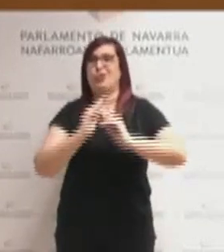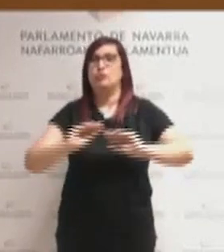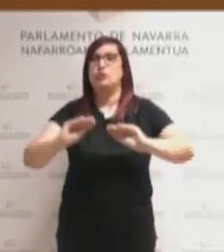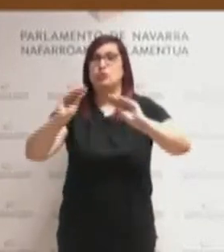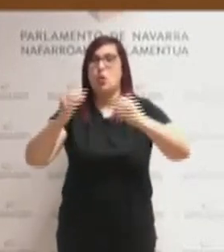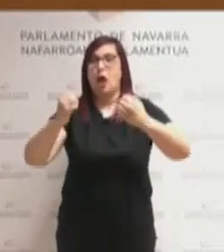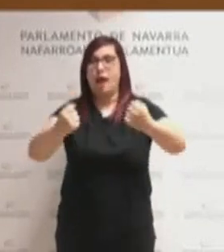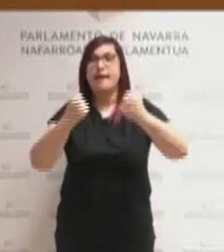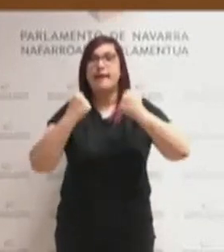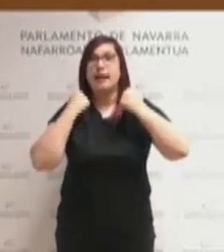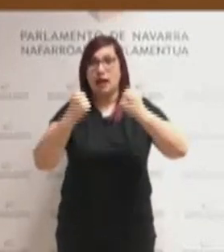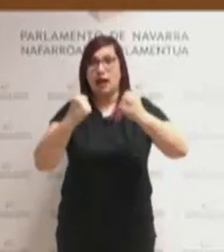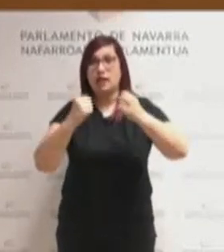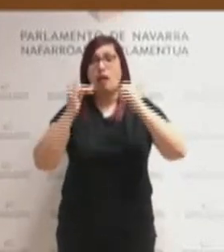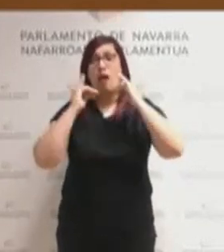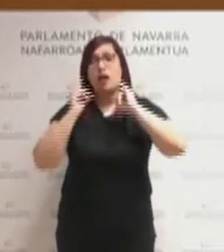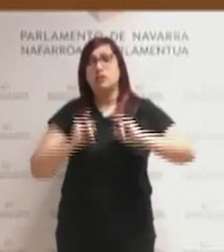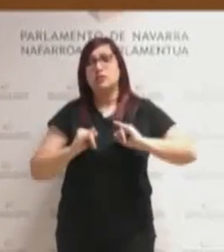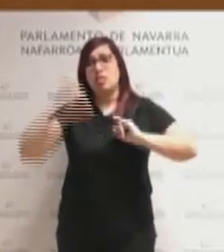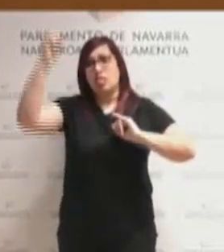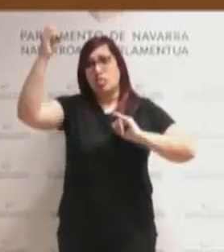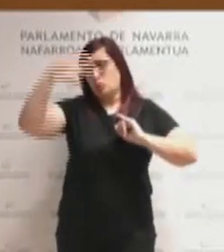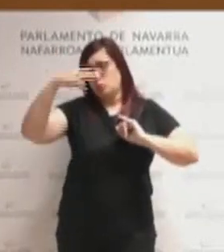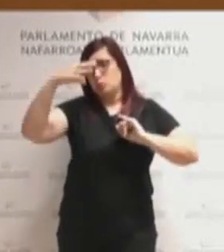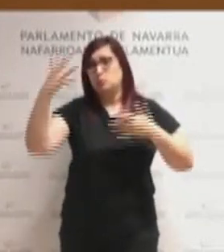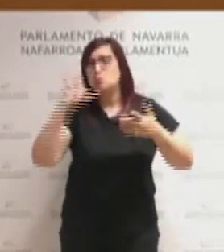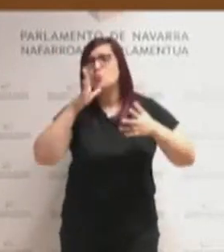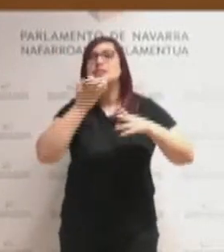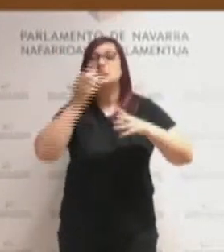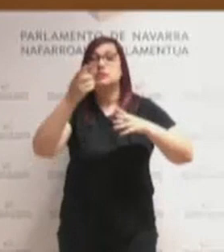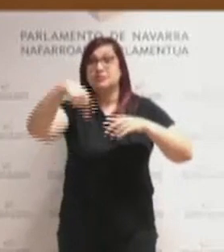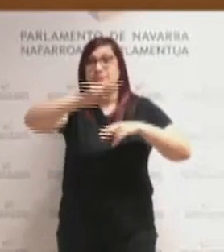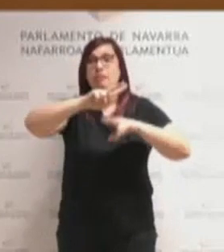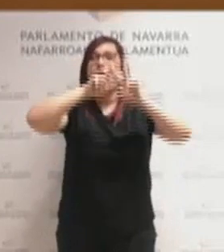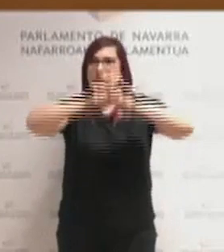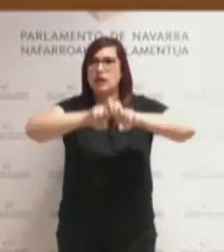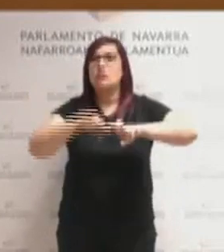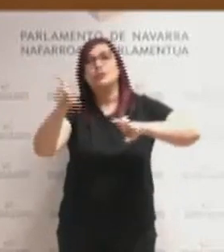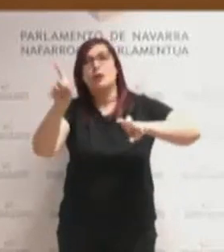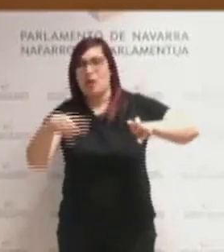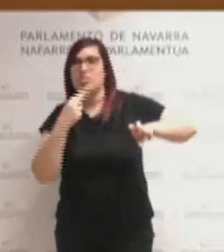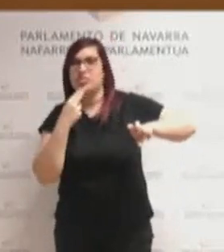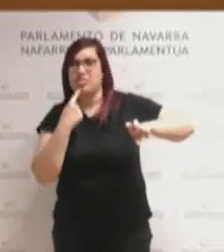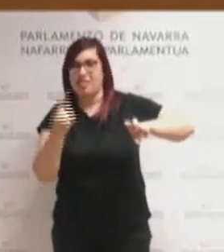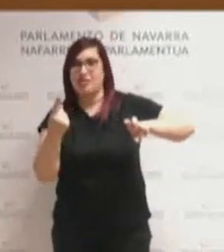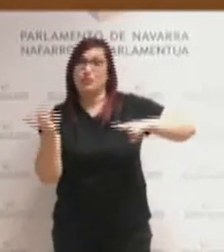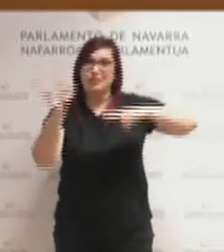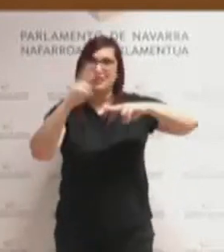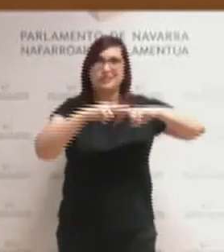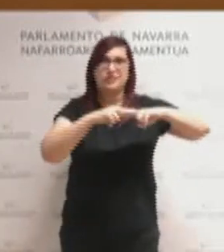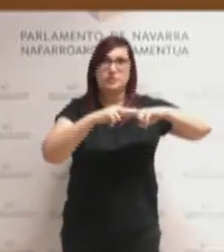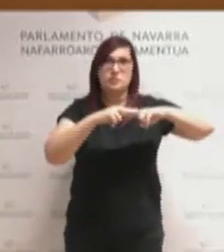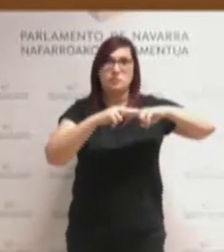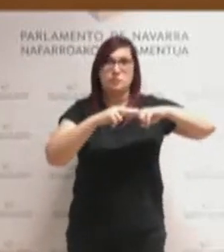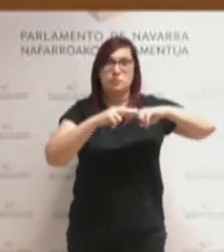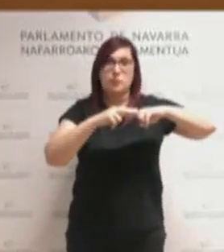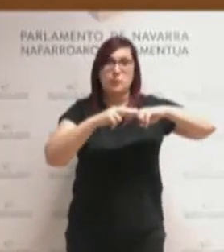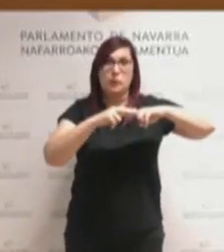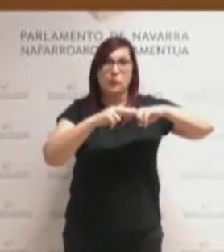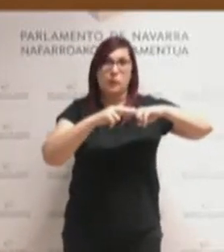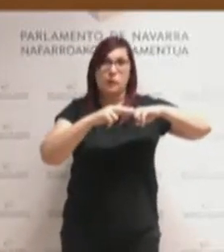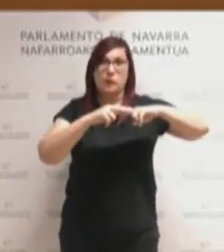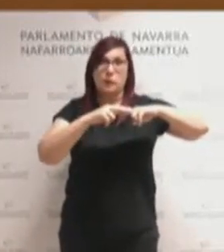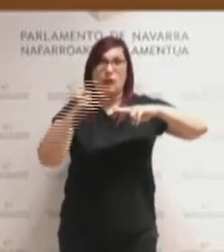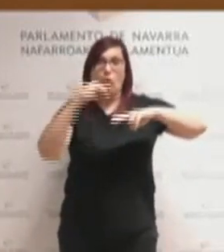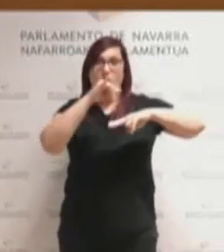energía electricidad. Porque si analicemos, usted mismo ha dicho también, Felipe González Gas Natural